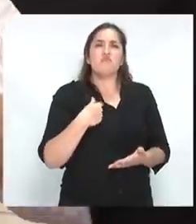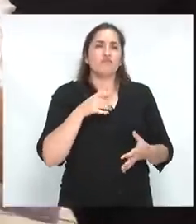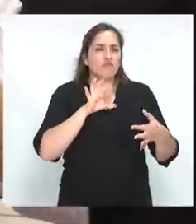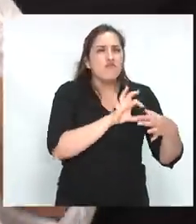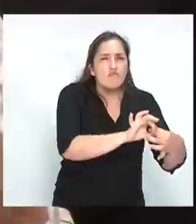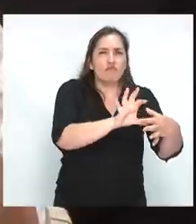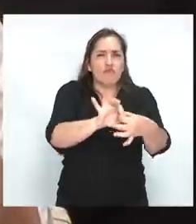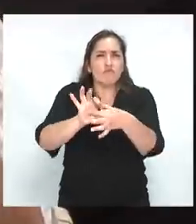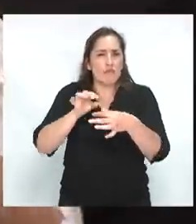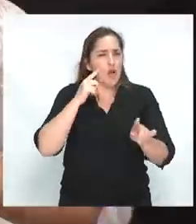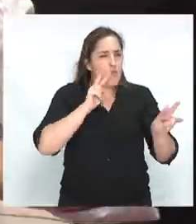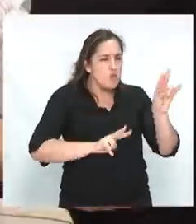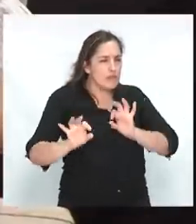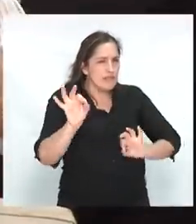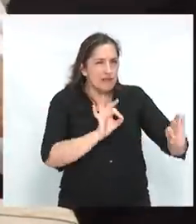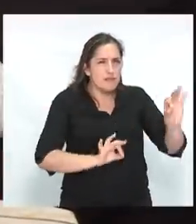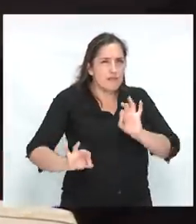de articular de manera selectiva